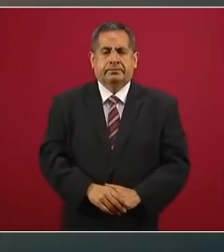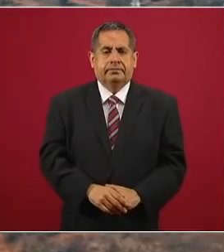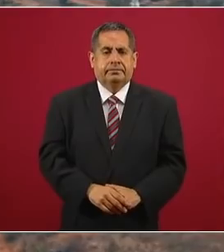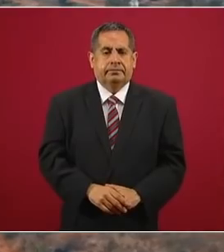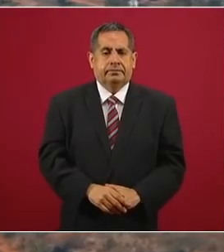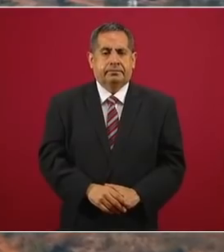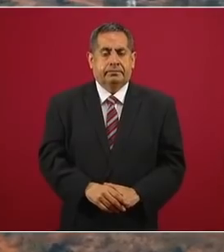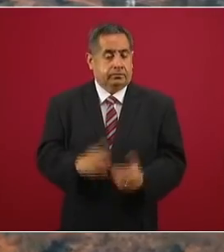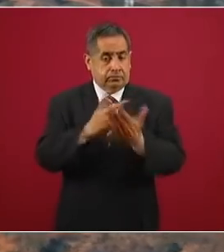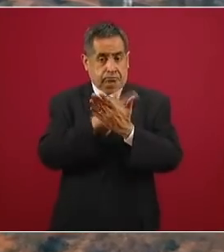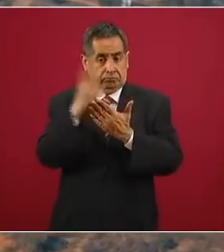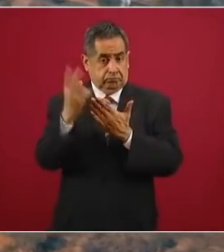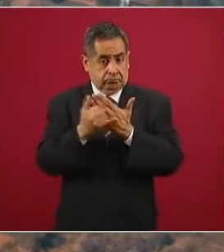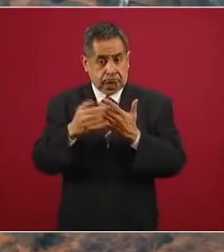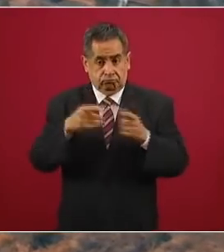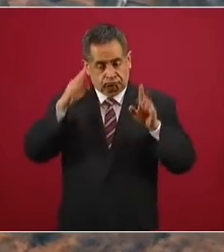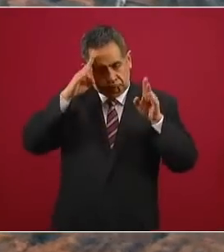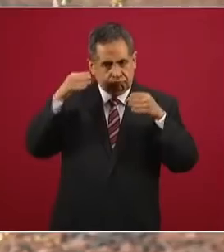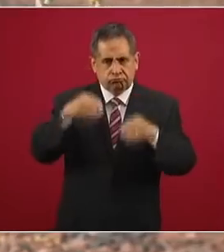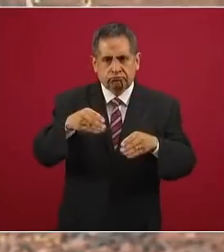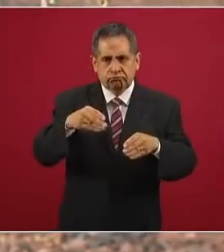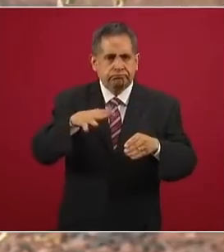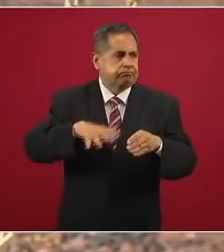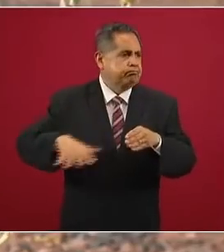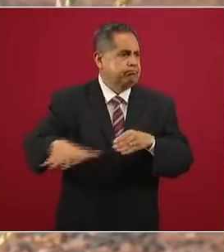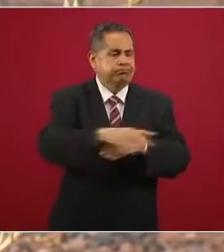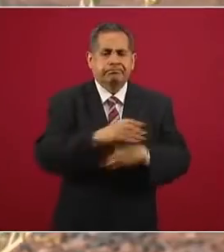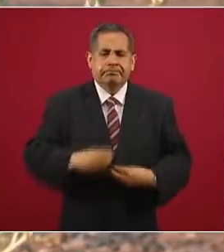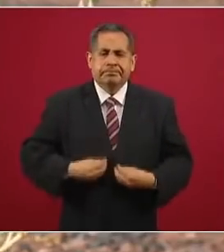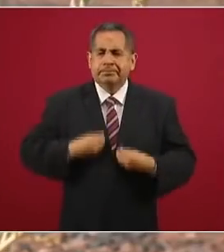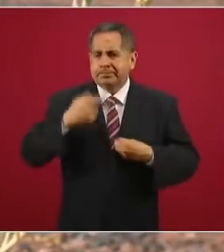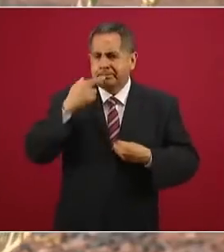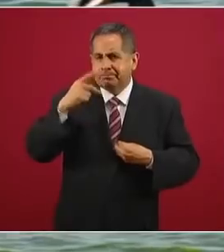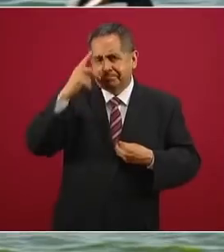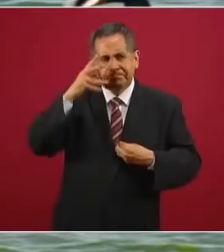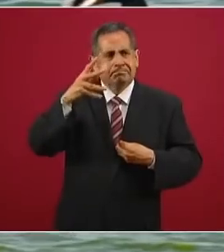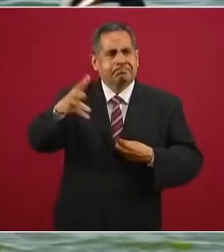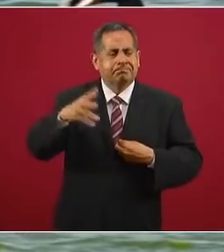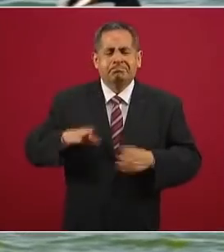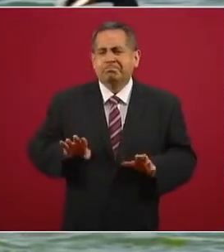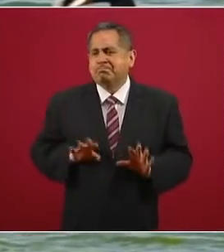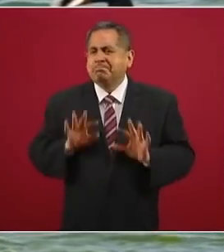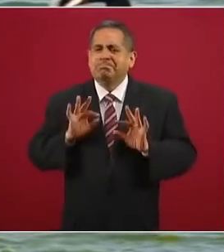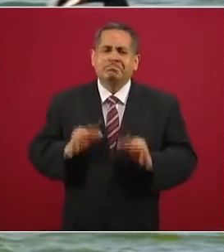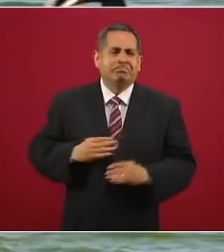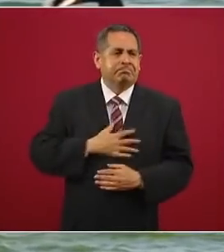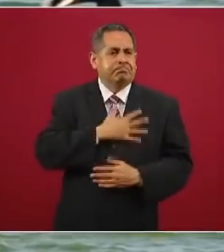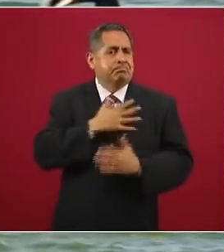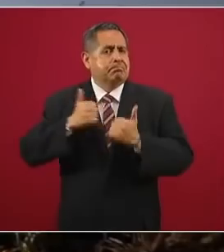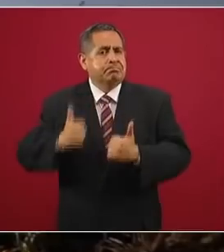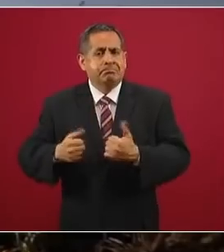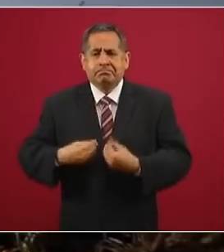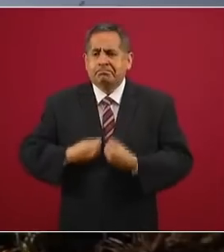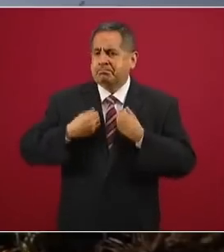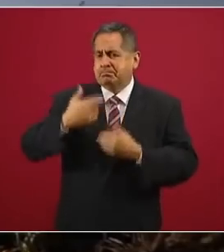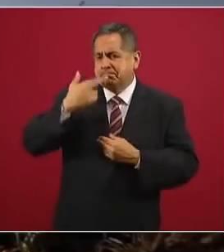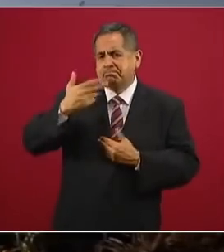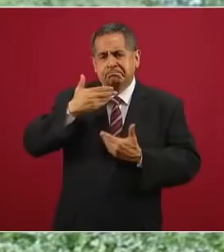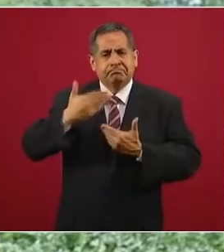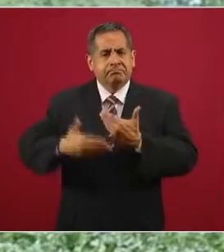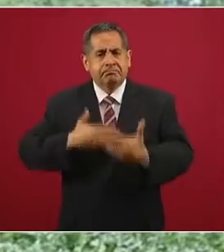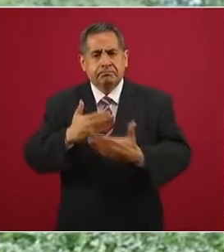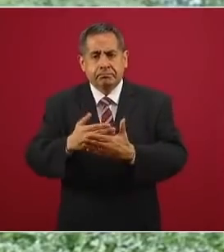El proyecto está enfocado en una mejor forma de habitar, en busca de un mayor bienestar, de una mejor calidad de vida y de ampliar las